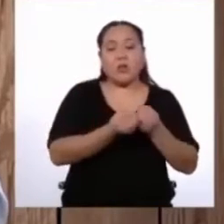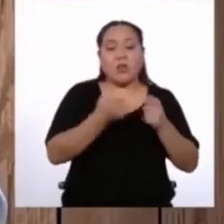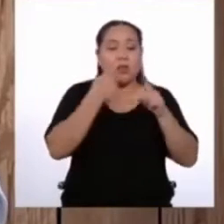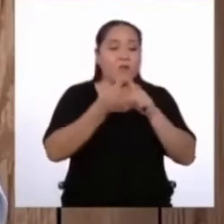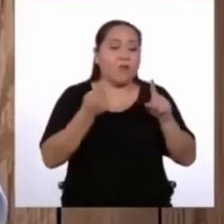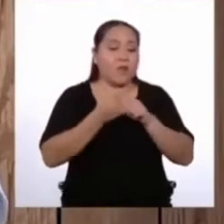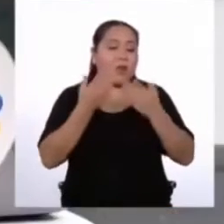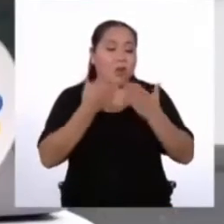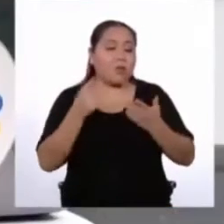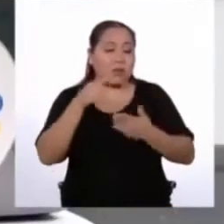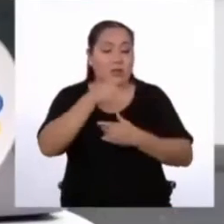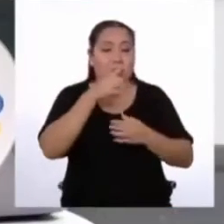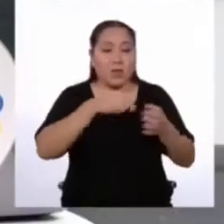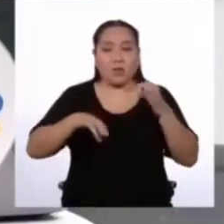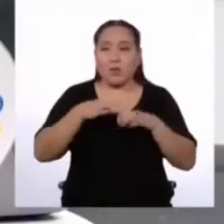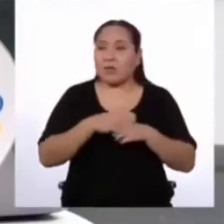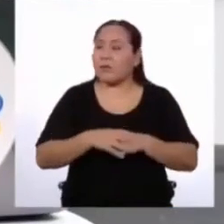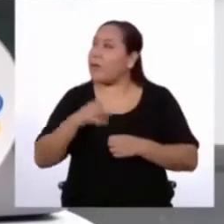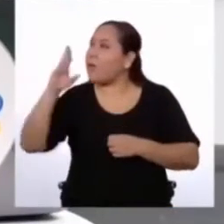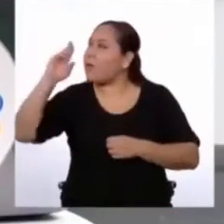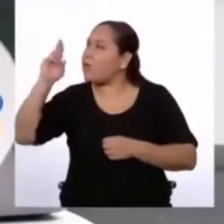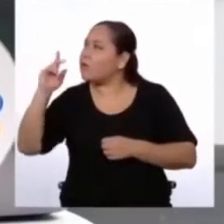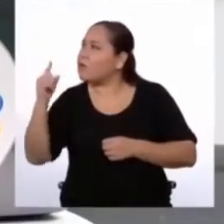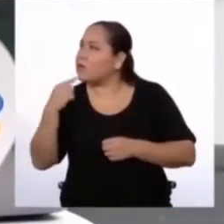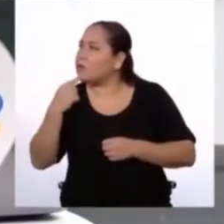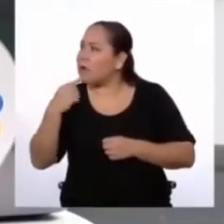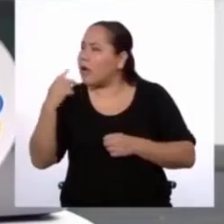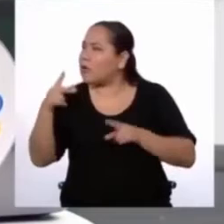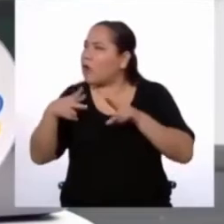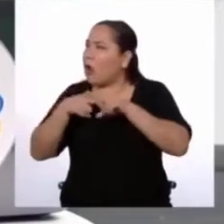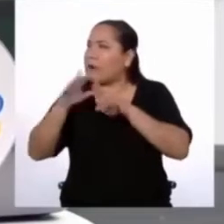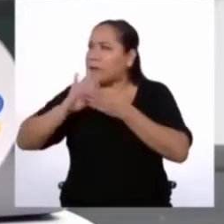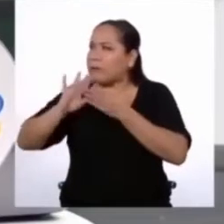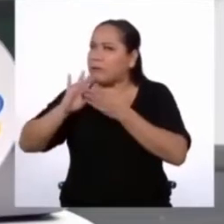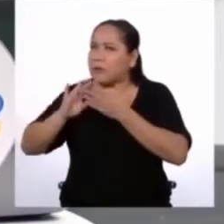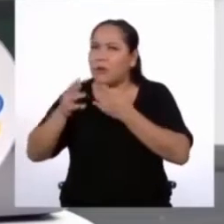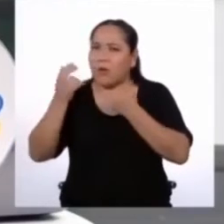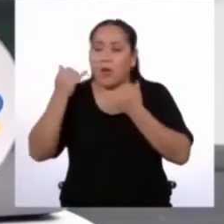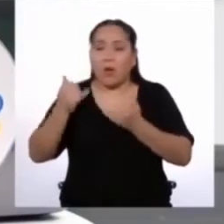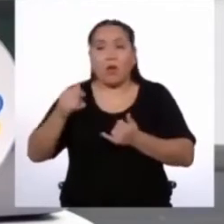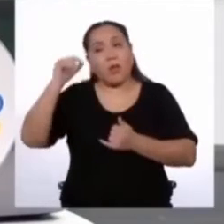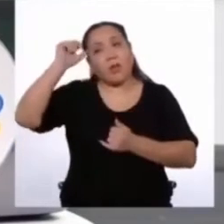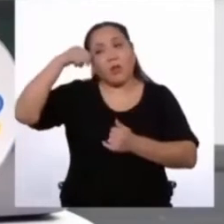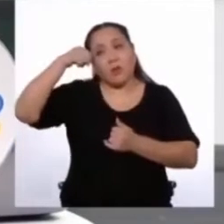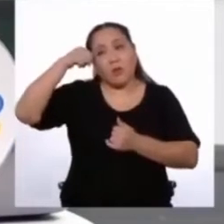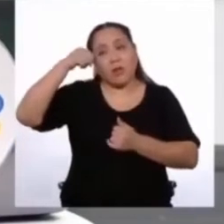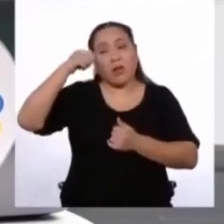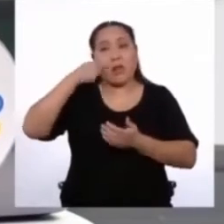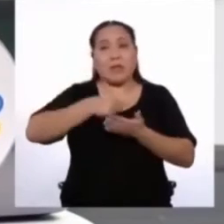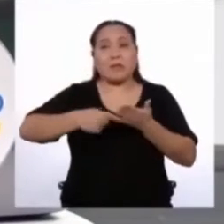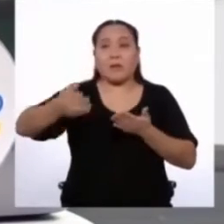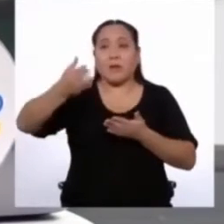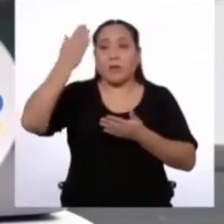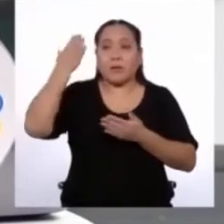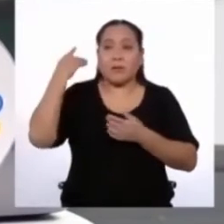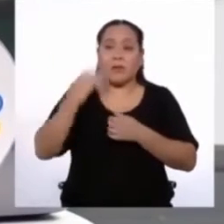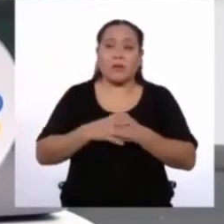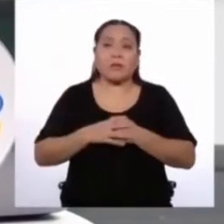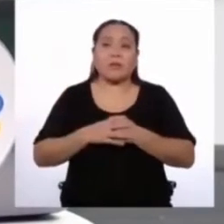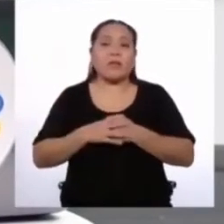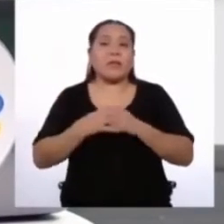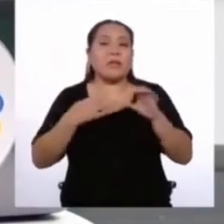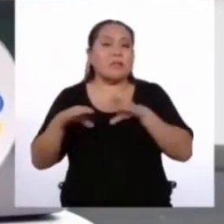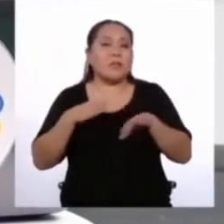actividades que realizan. Profesor, a verdad, perdónenme que lo corte, pero ahora que me acuerdo, la semana pasada hicimos varias